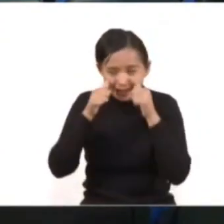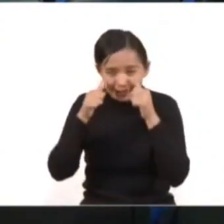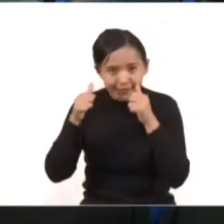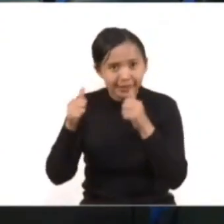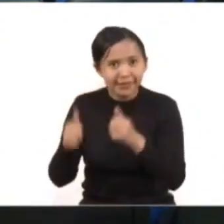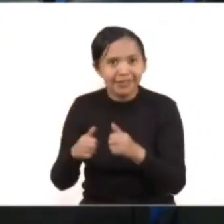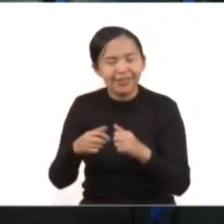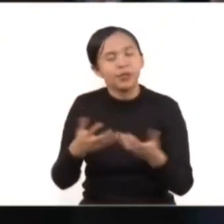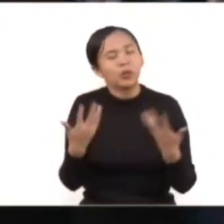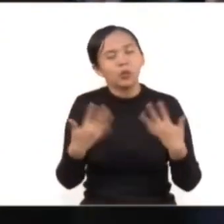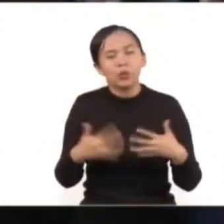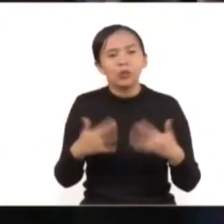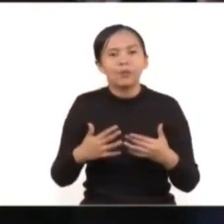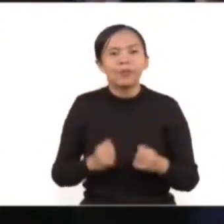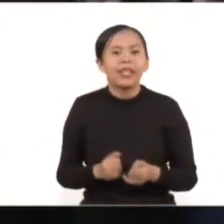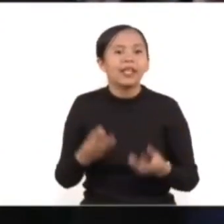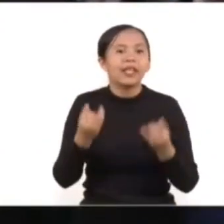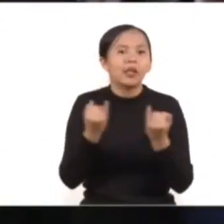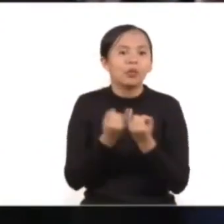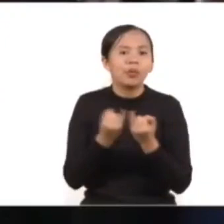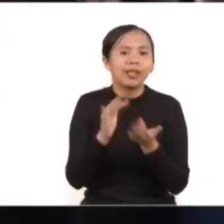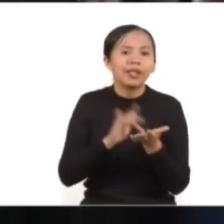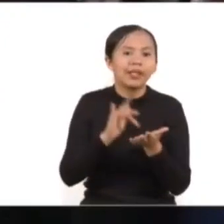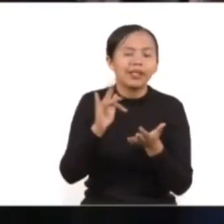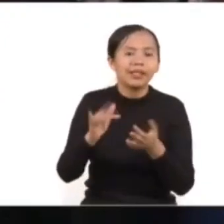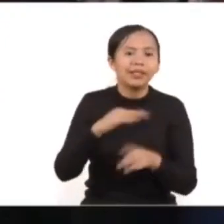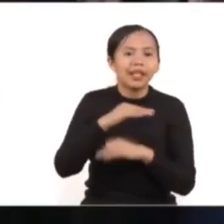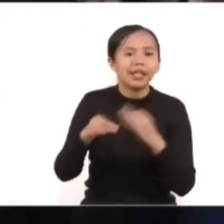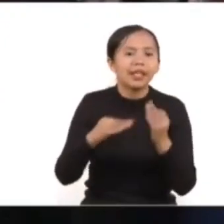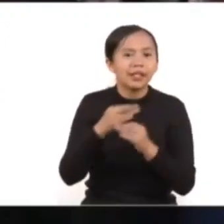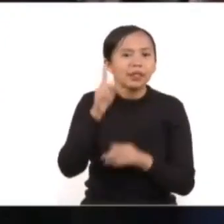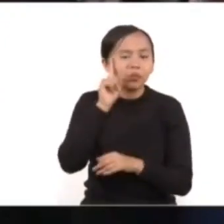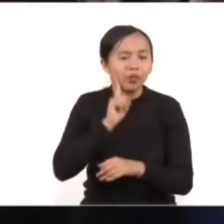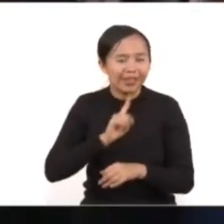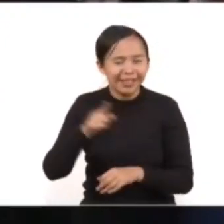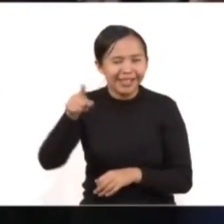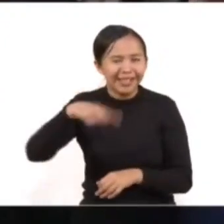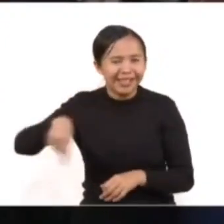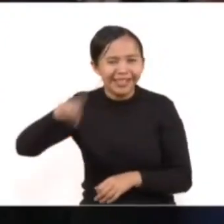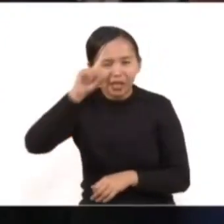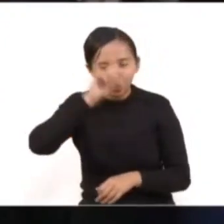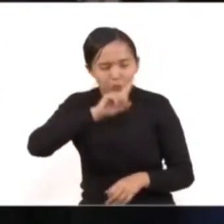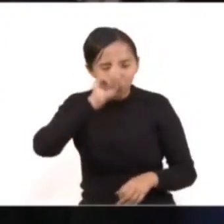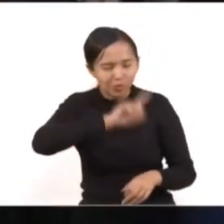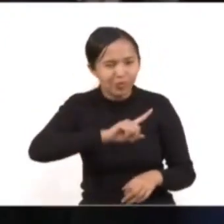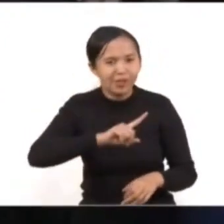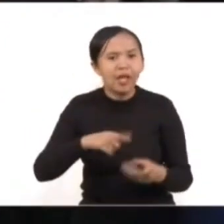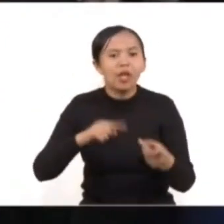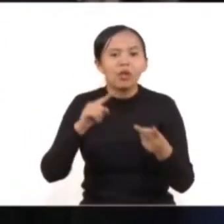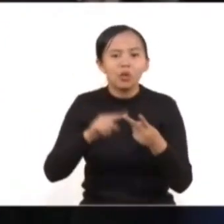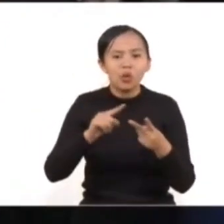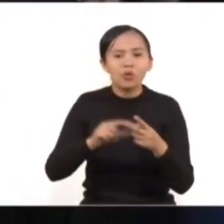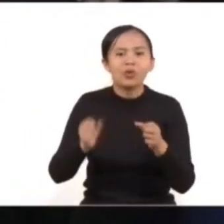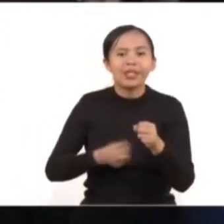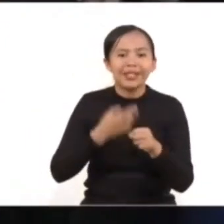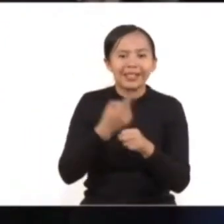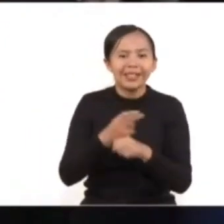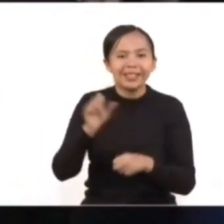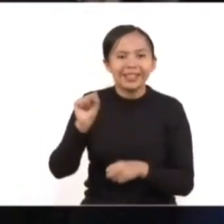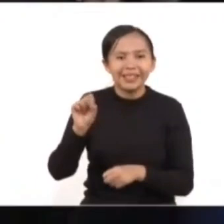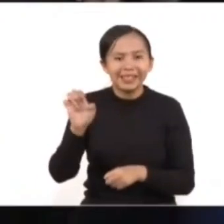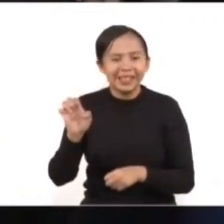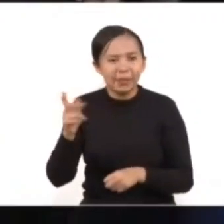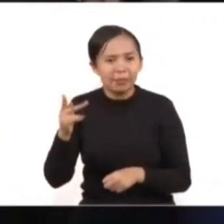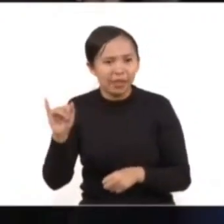en esta ciudad. Agradecemos la presencia de las compañeras concejalas, de la secretaria de CEPI,